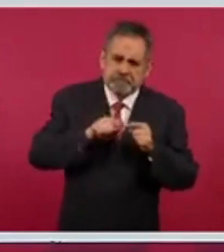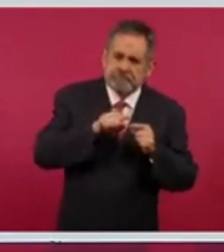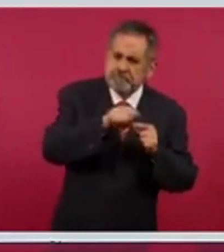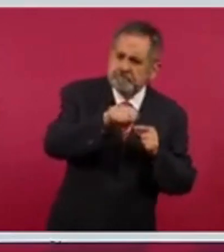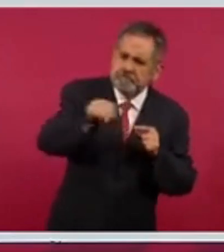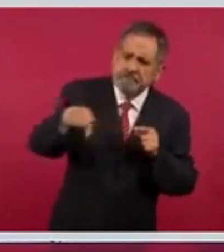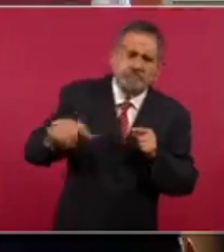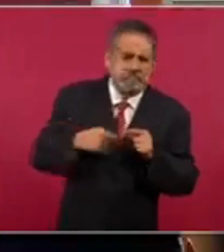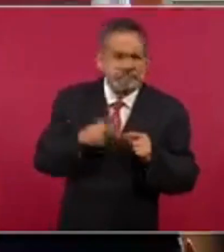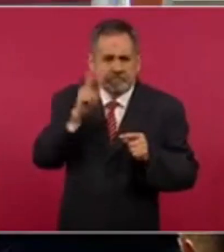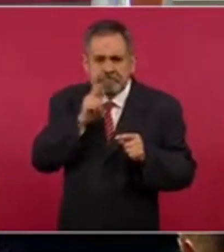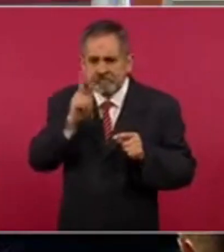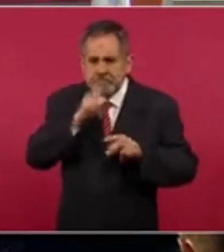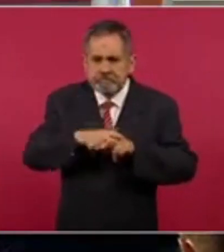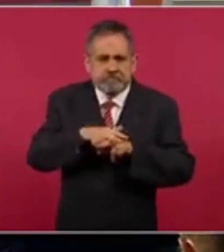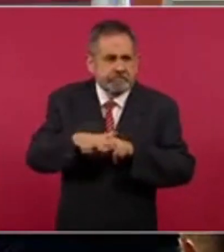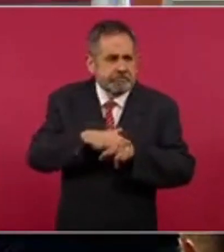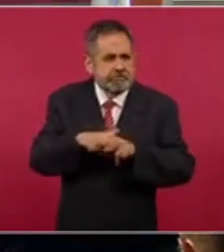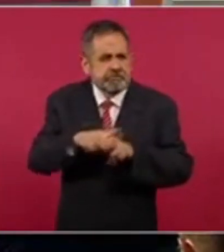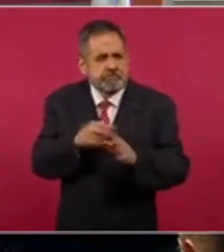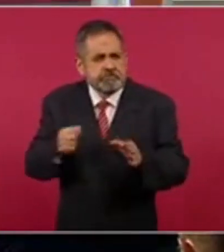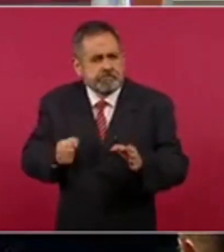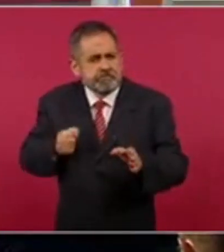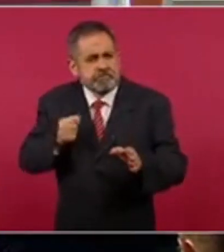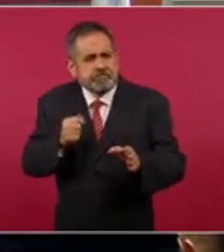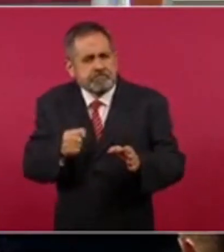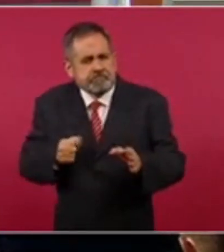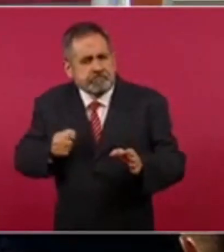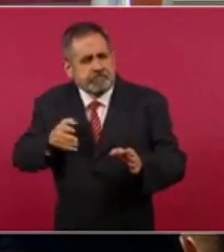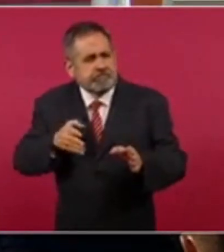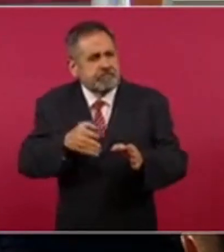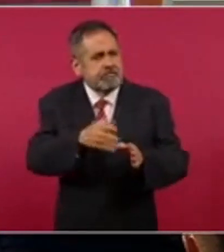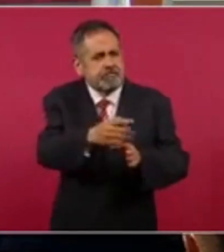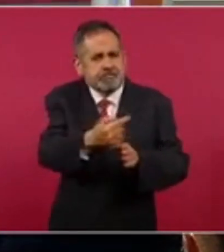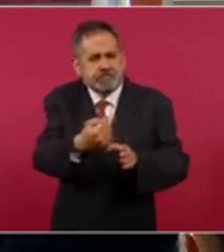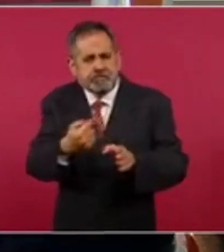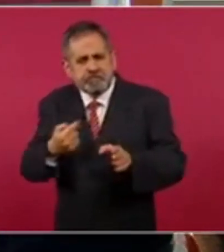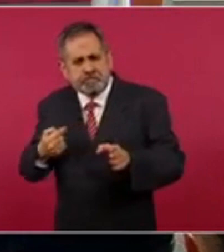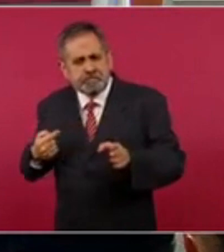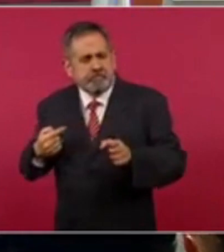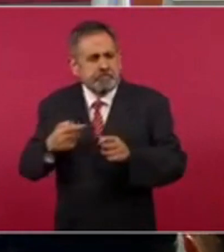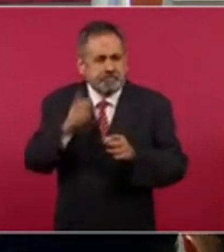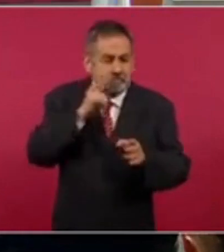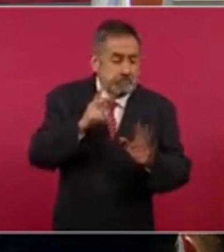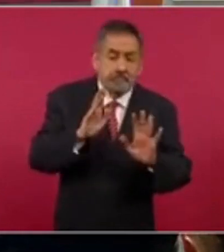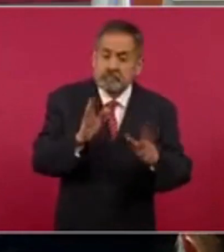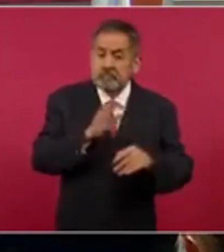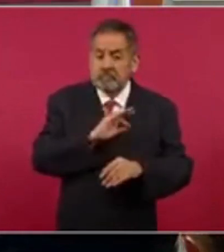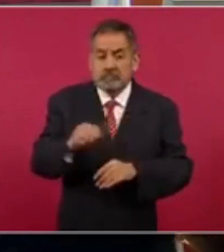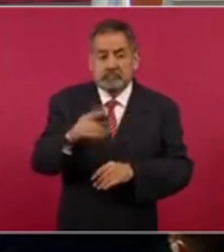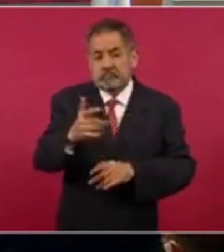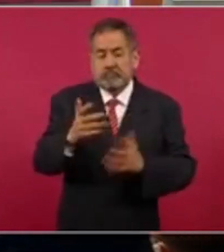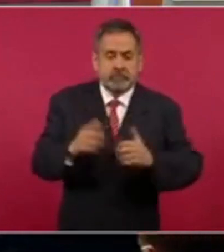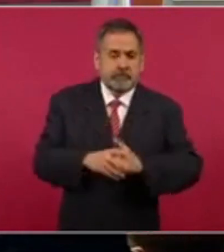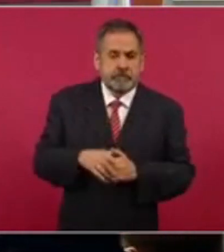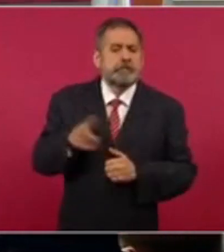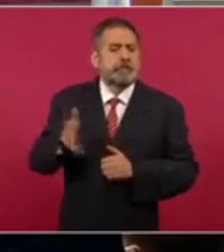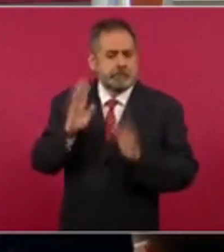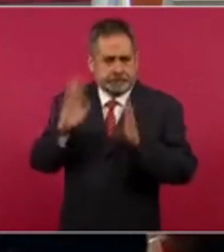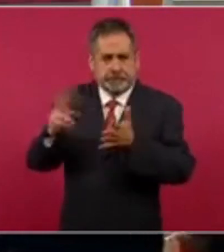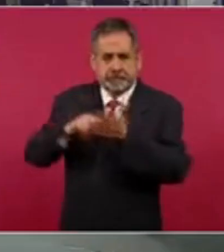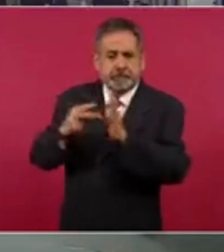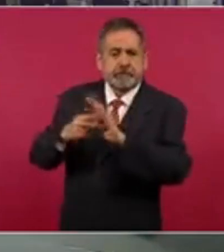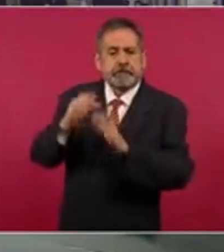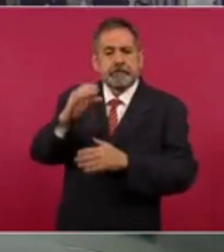para el tren. Pero sí están allá trabajando los ingenieros de la